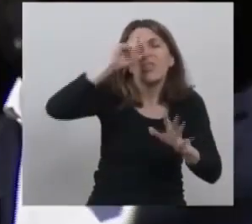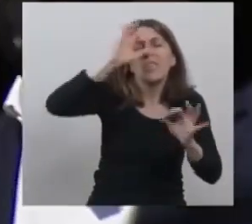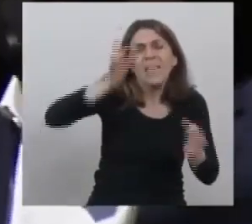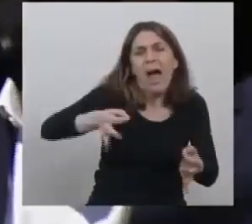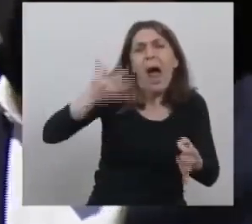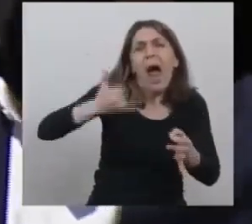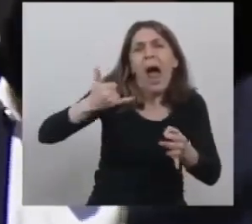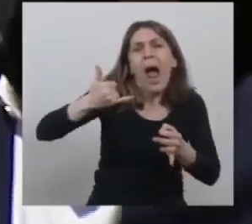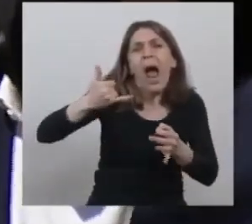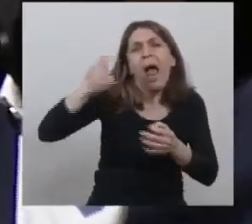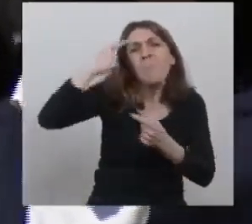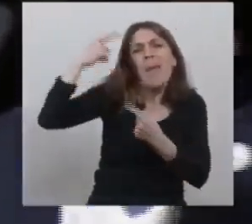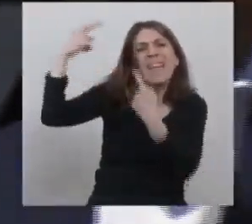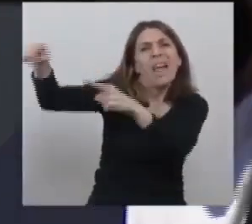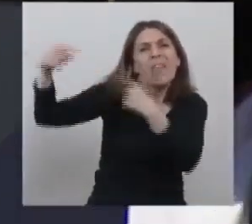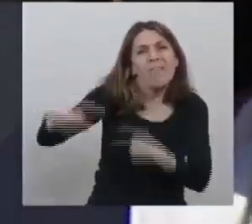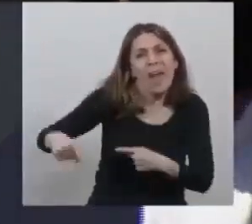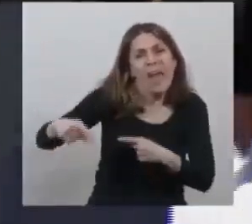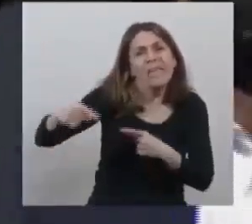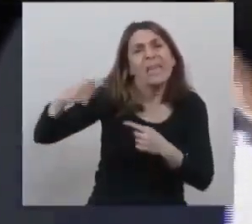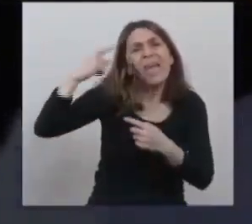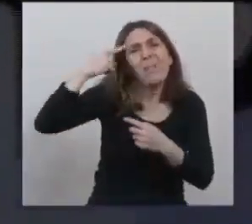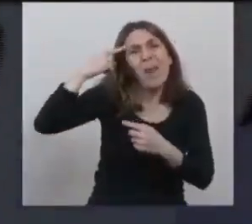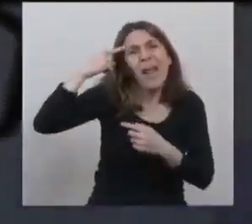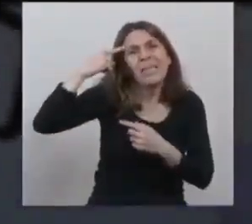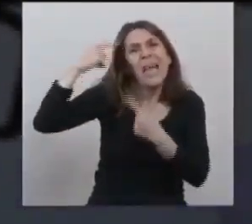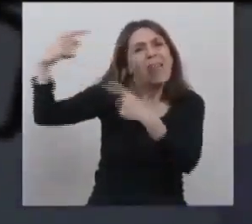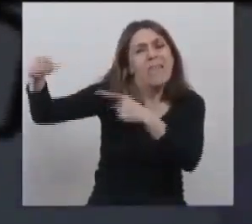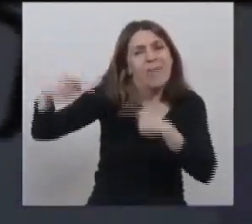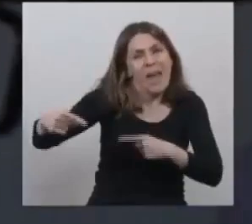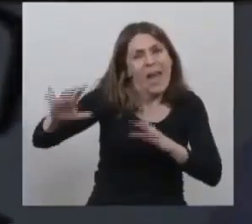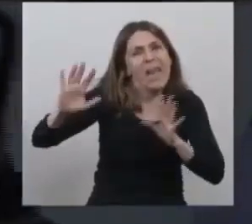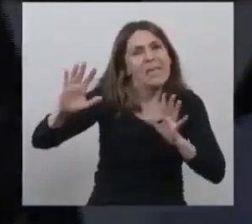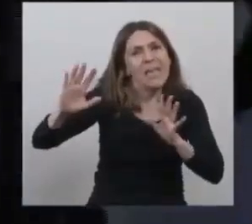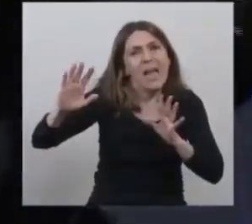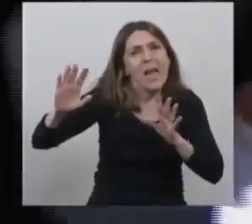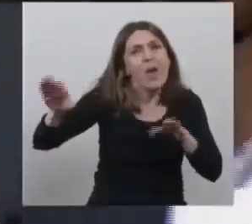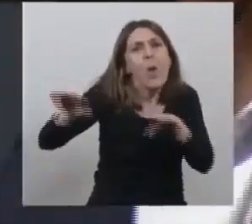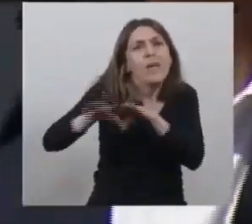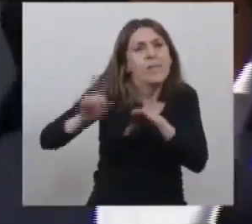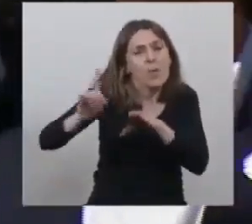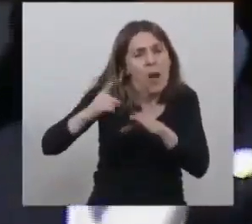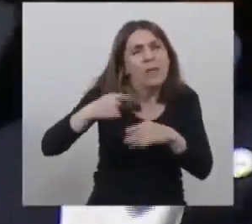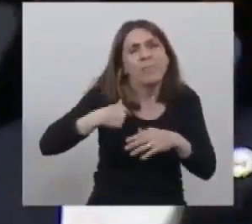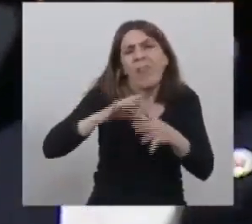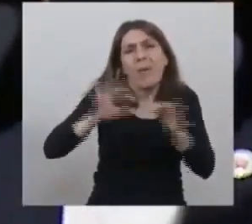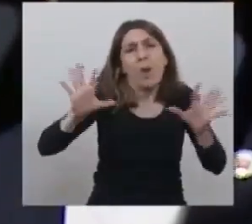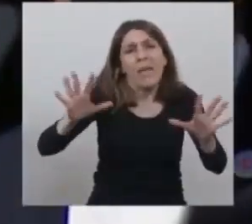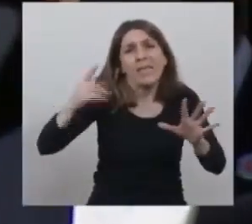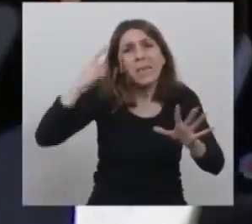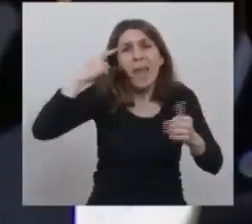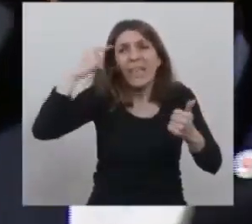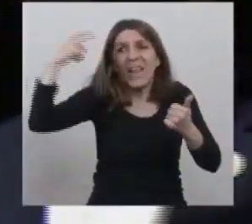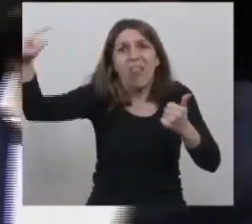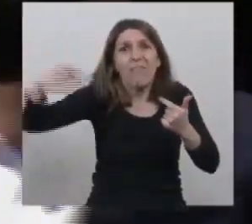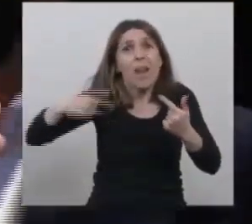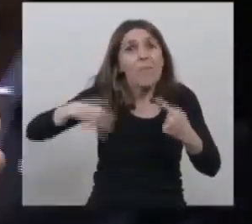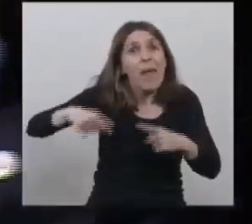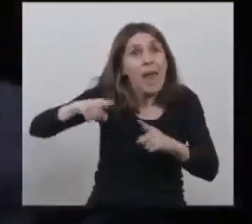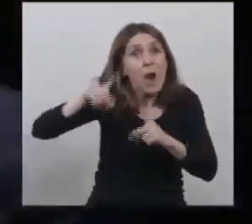sabemos que tenemos disensos es parte de la democracia pero el respeto al otro